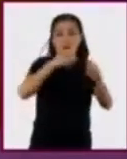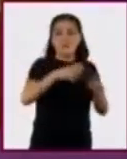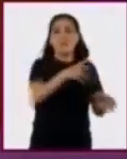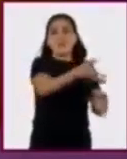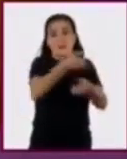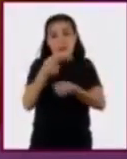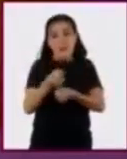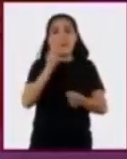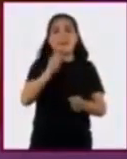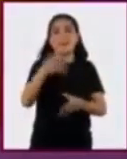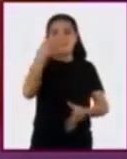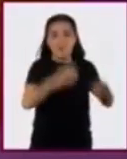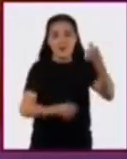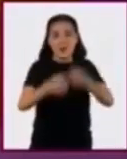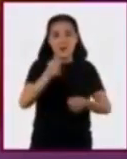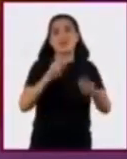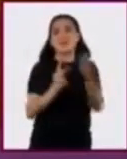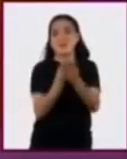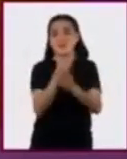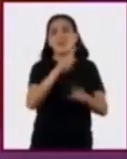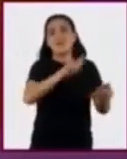agricultura entre otros.